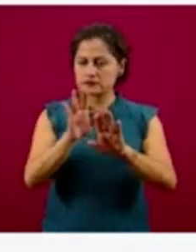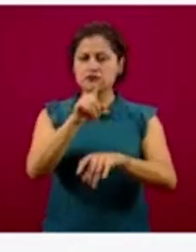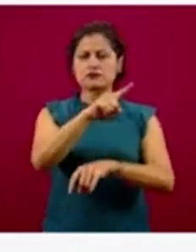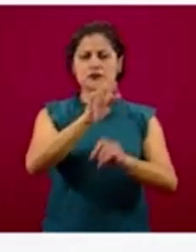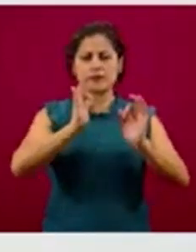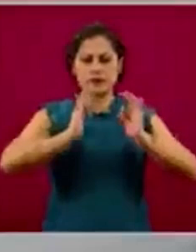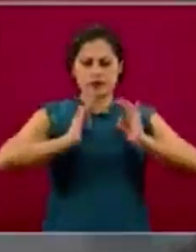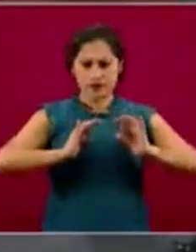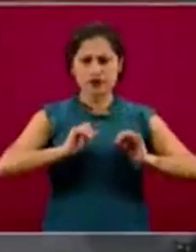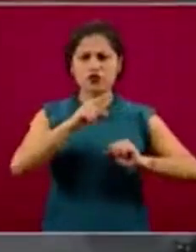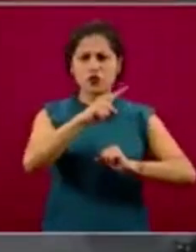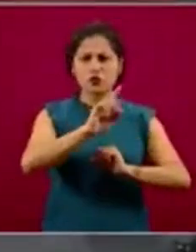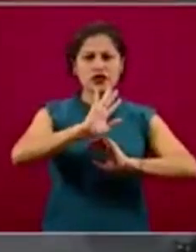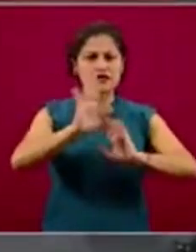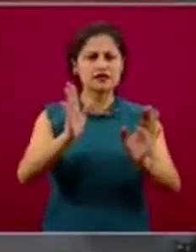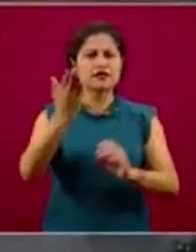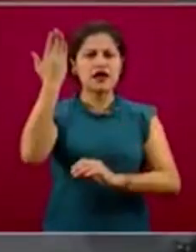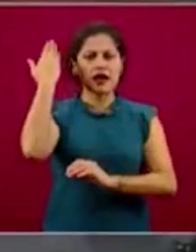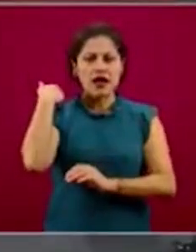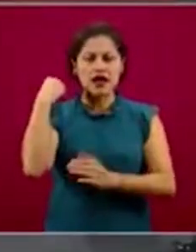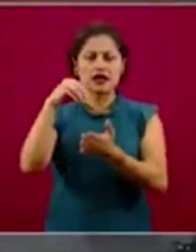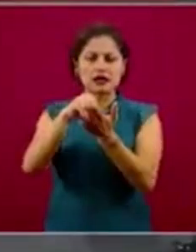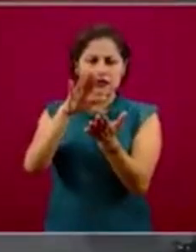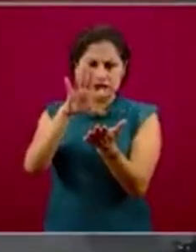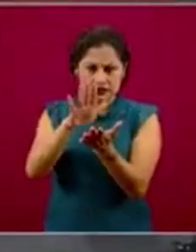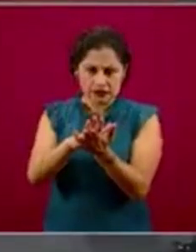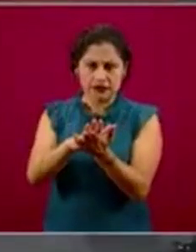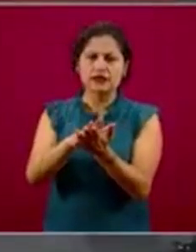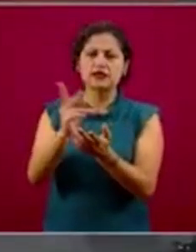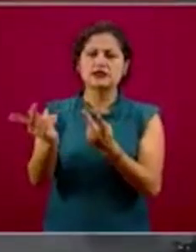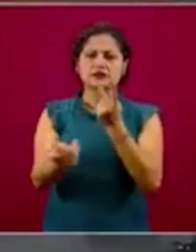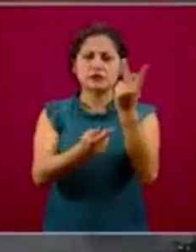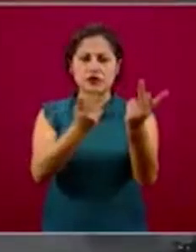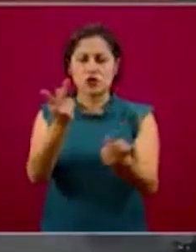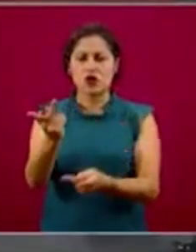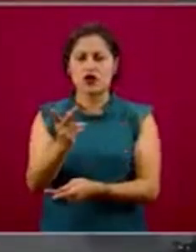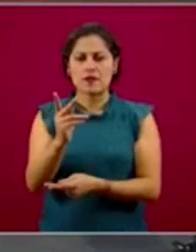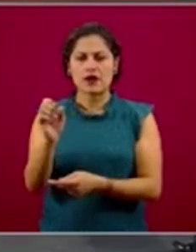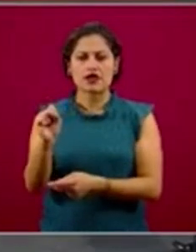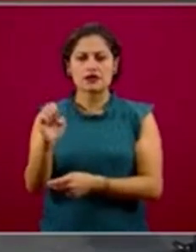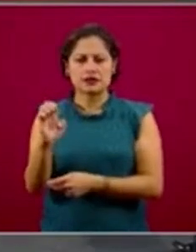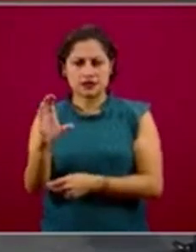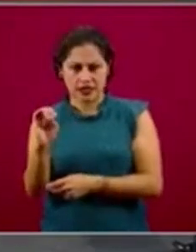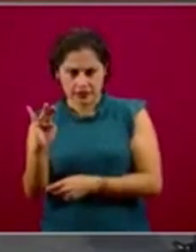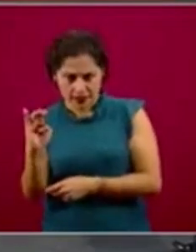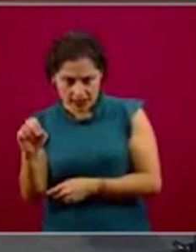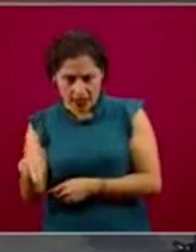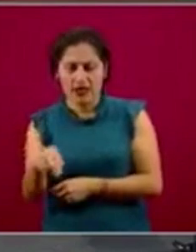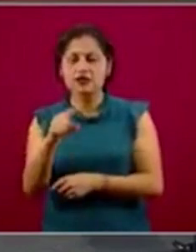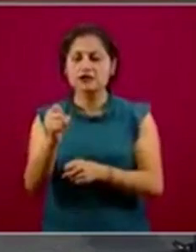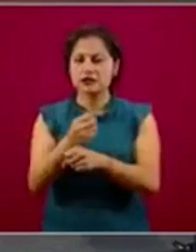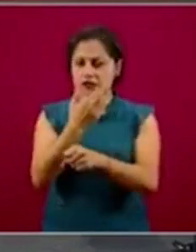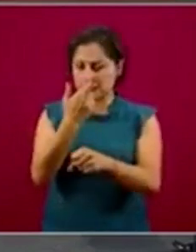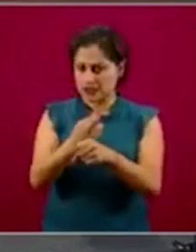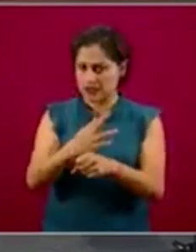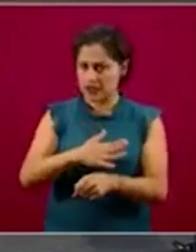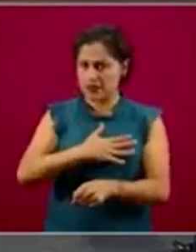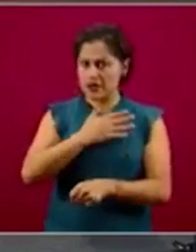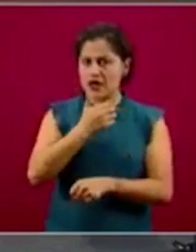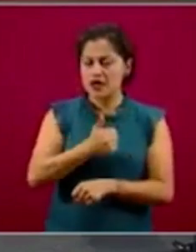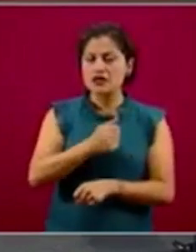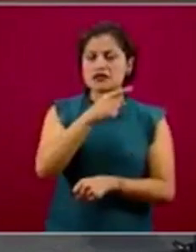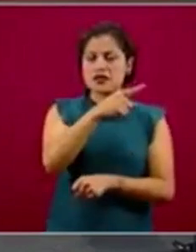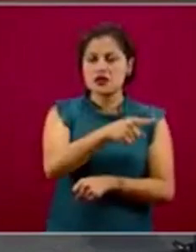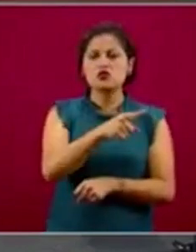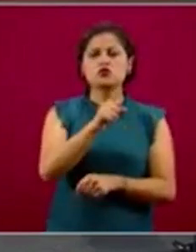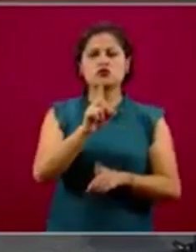reciben una llamada para el programa de créditos a la palabra, pueden colgar, comunicarse a